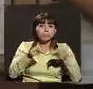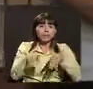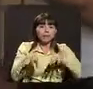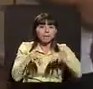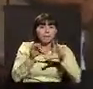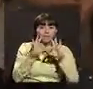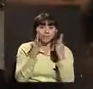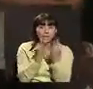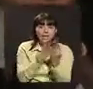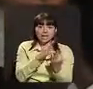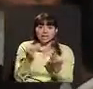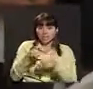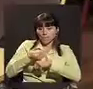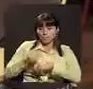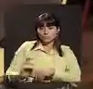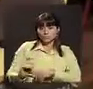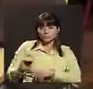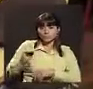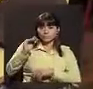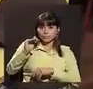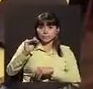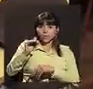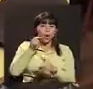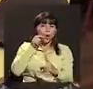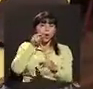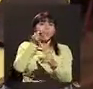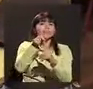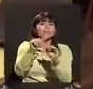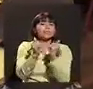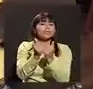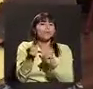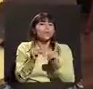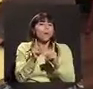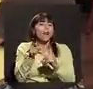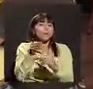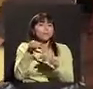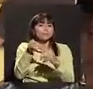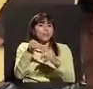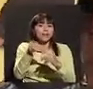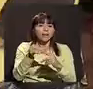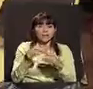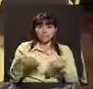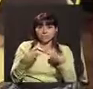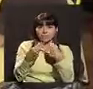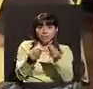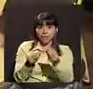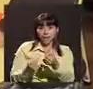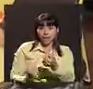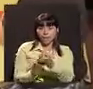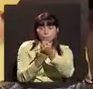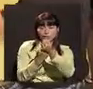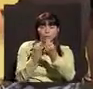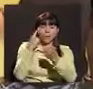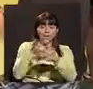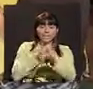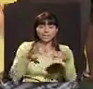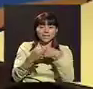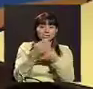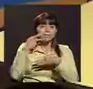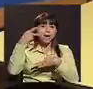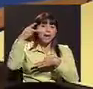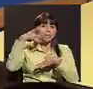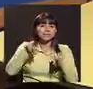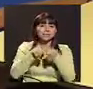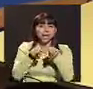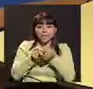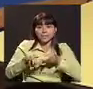la dinámica familiar y la crianza. Uno de los principales objetivos de esta asociación es brindar un espacio de apoyo mediante talleres dirigidos a